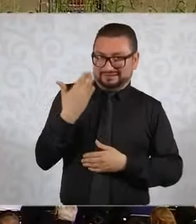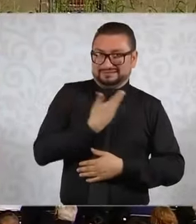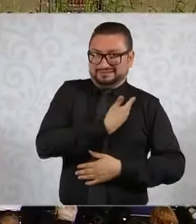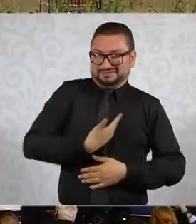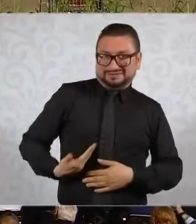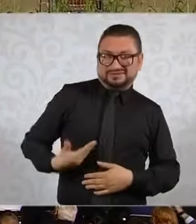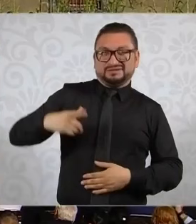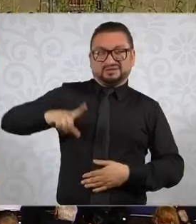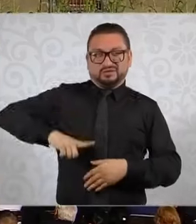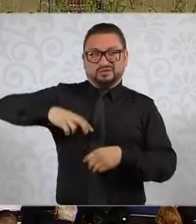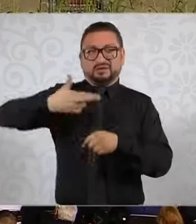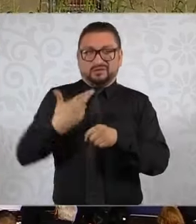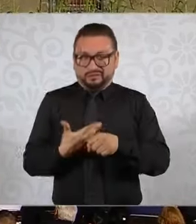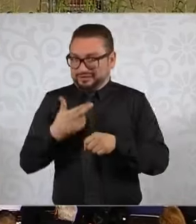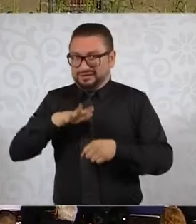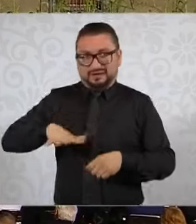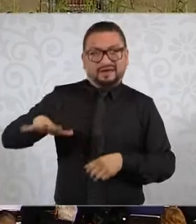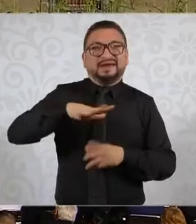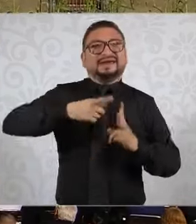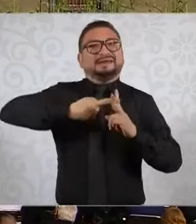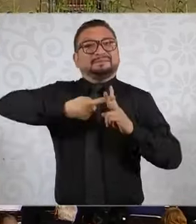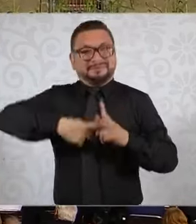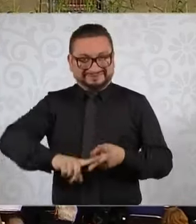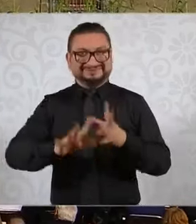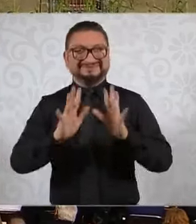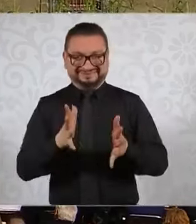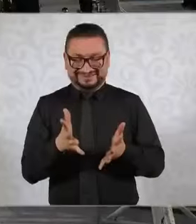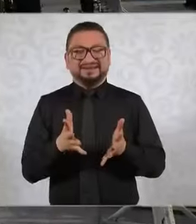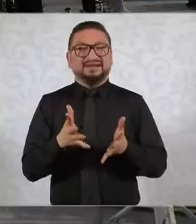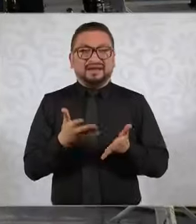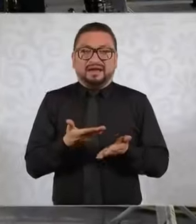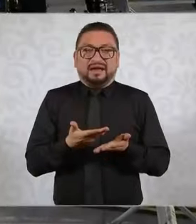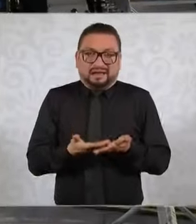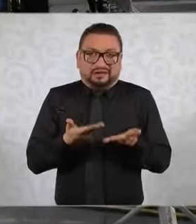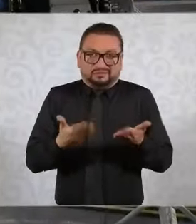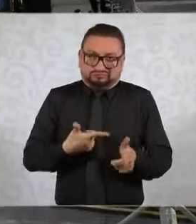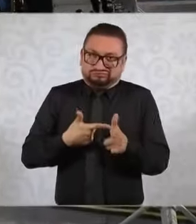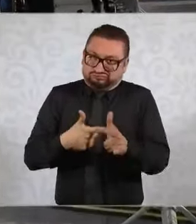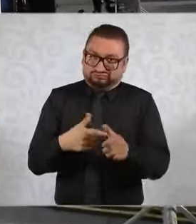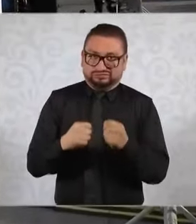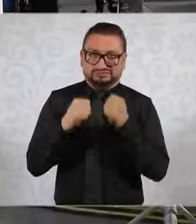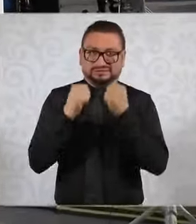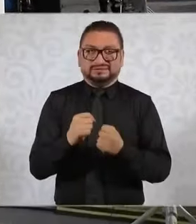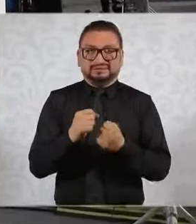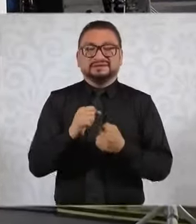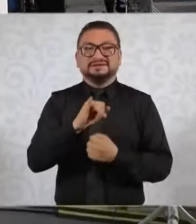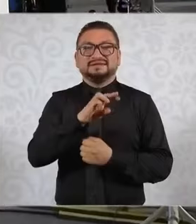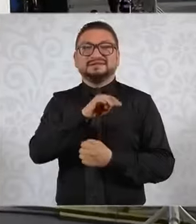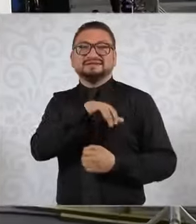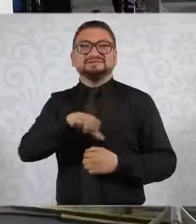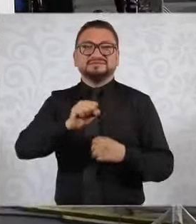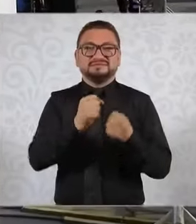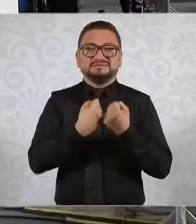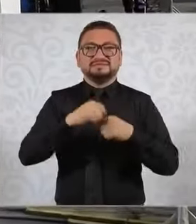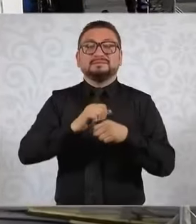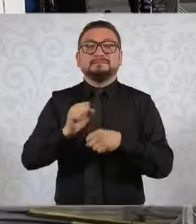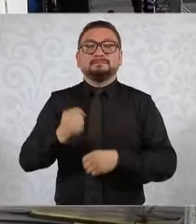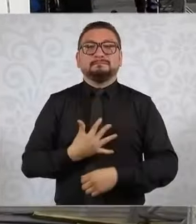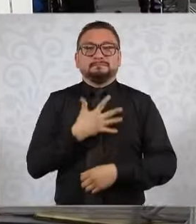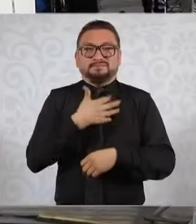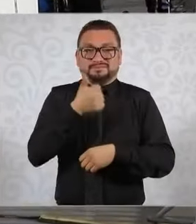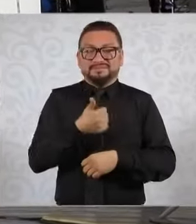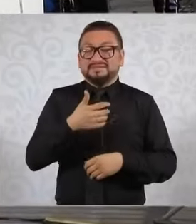gobernadores que están aquí con nosotros. Vamos a consolidar el IMSS-Bienestar como el mejor sistema